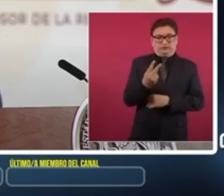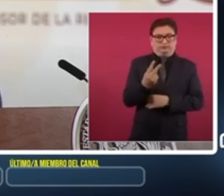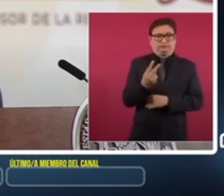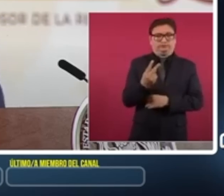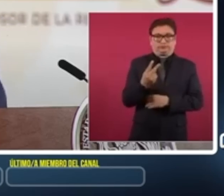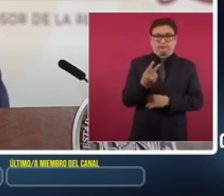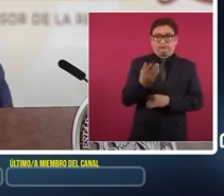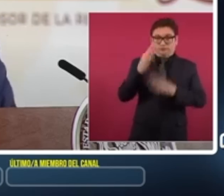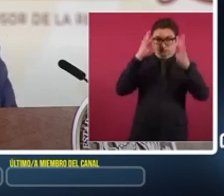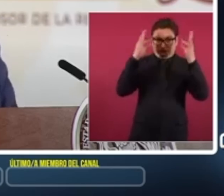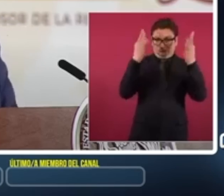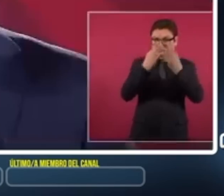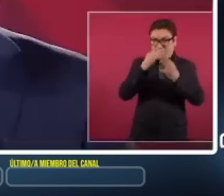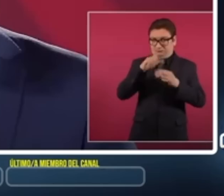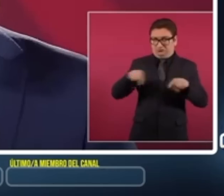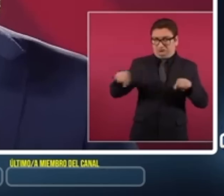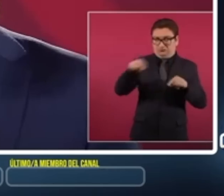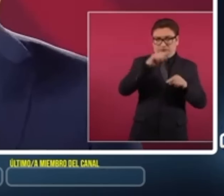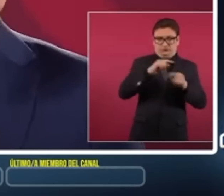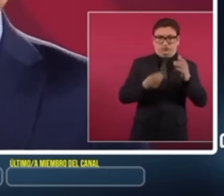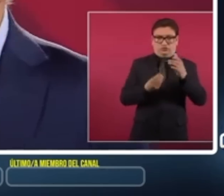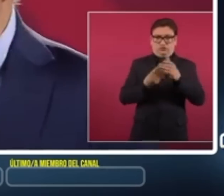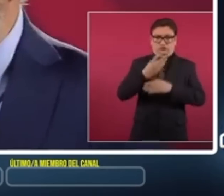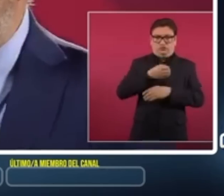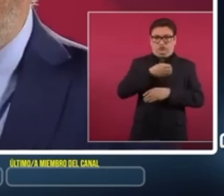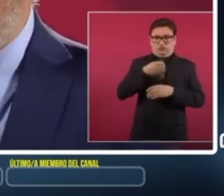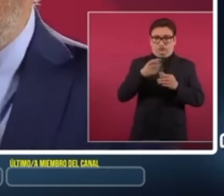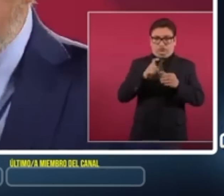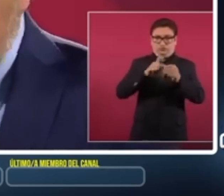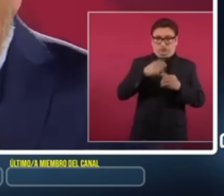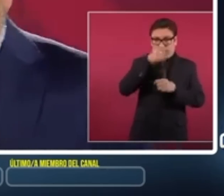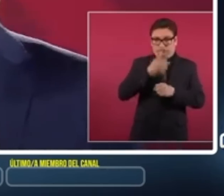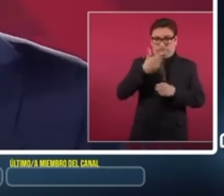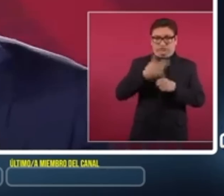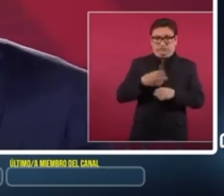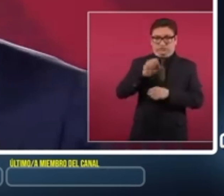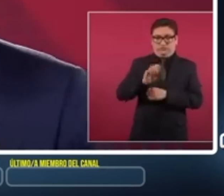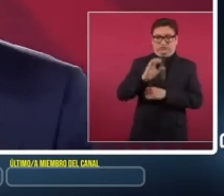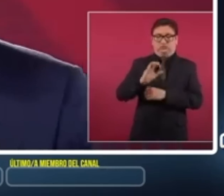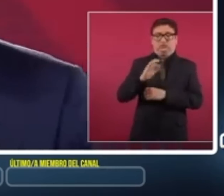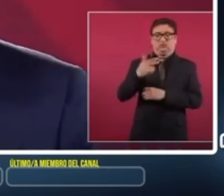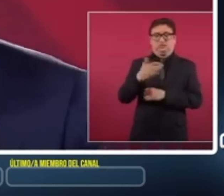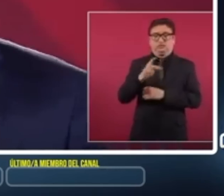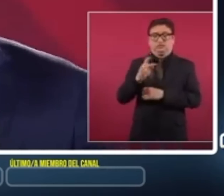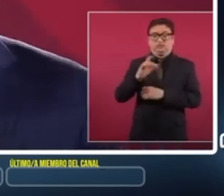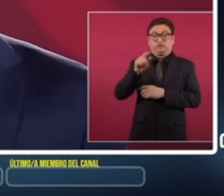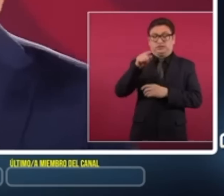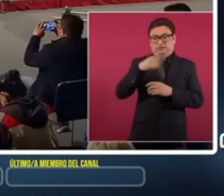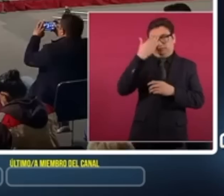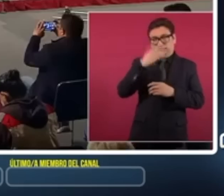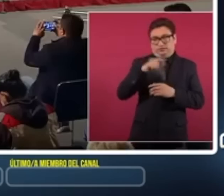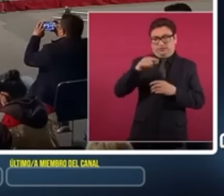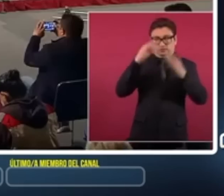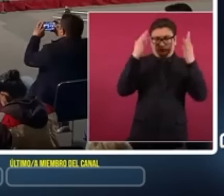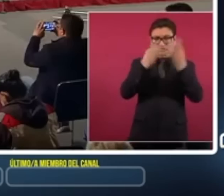las aduanas se ascribieron a un nuevo órgano desconcentrado de la Secretaría de Hacienda, la Agencia Nacional de Aduanas de México, que